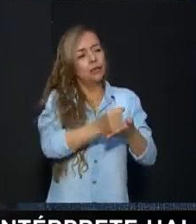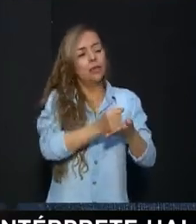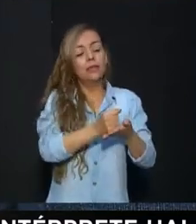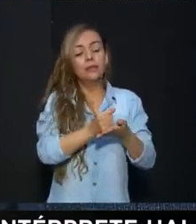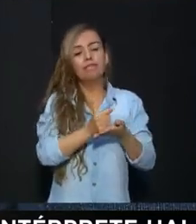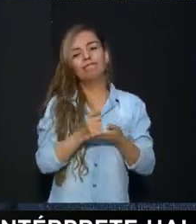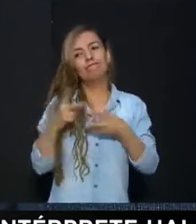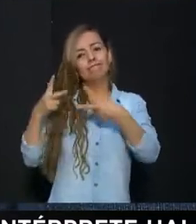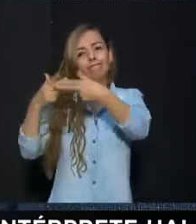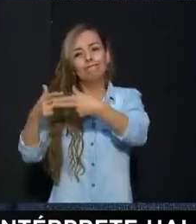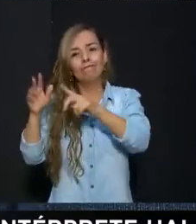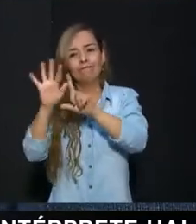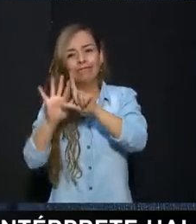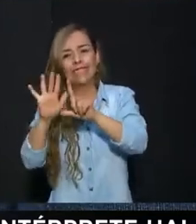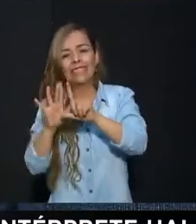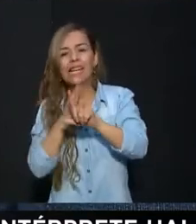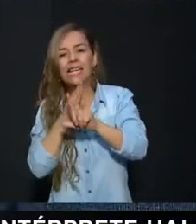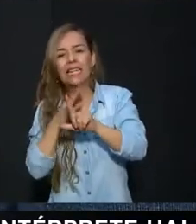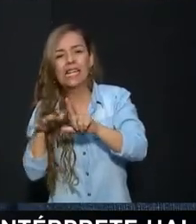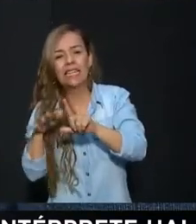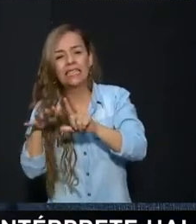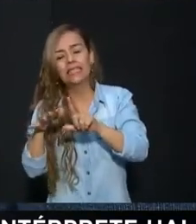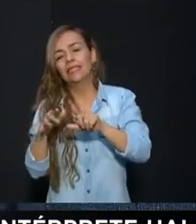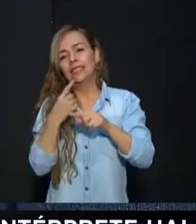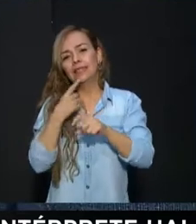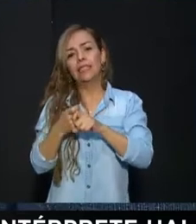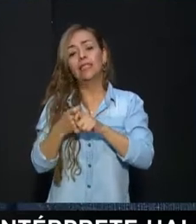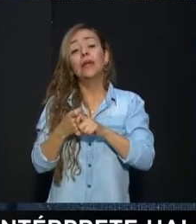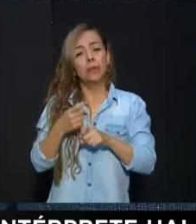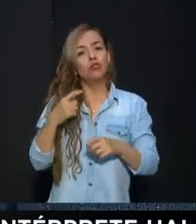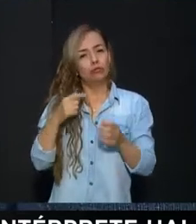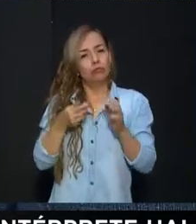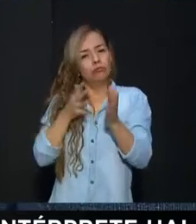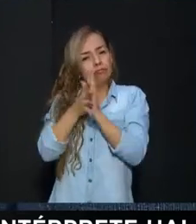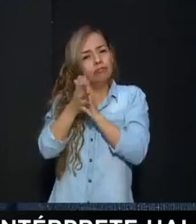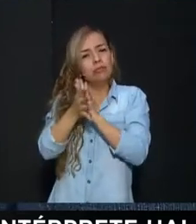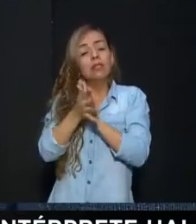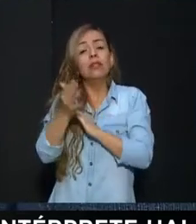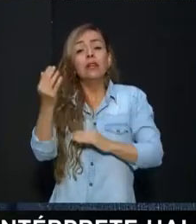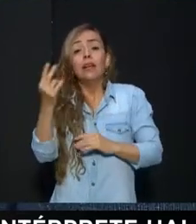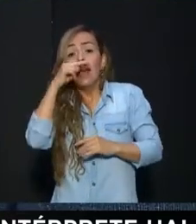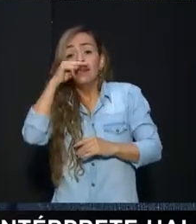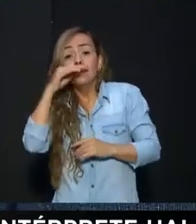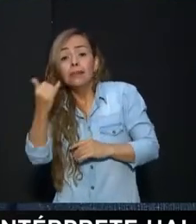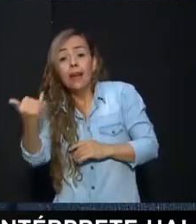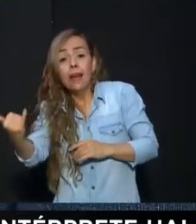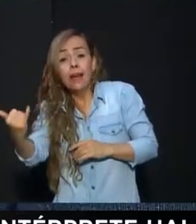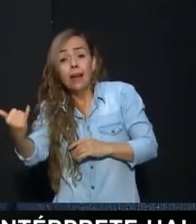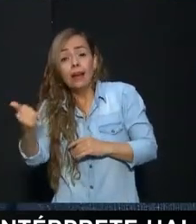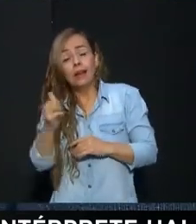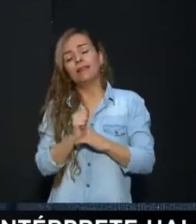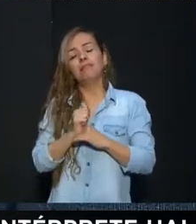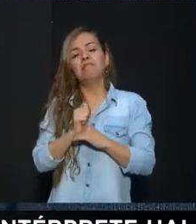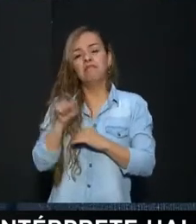resaltar Que en este momento Claritza Está trabajando igual a todos sus compañeros A Claritza no se le hace una guía diferente No se le